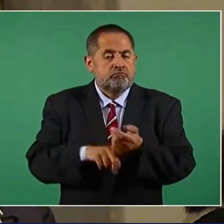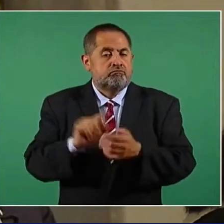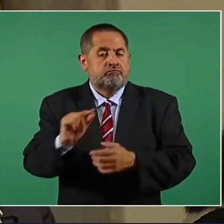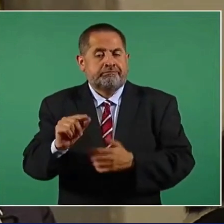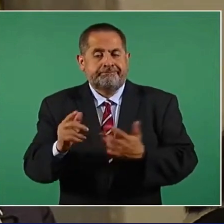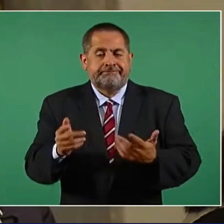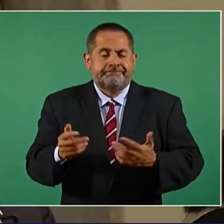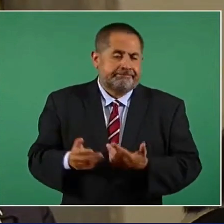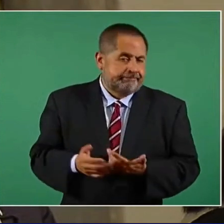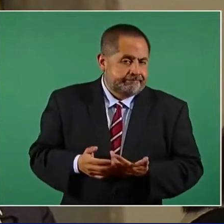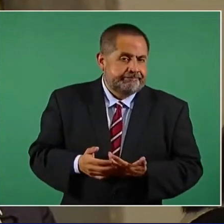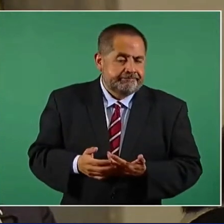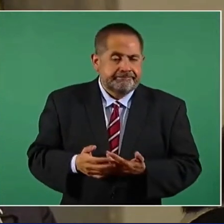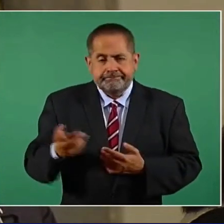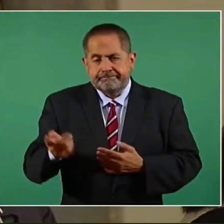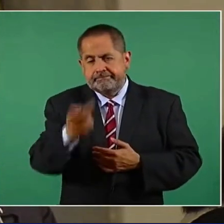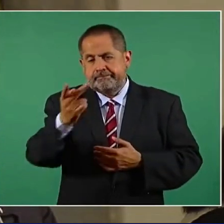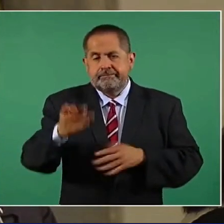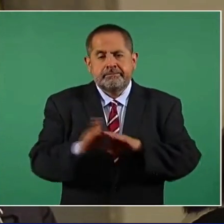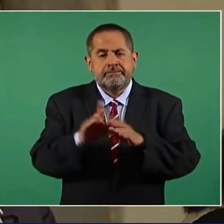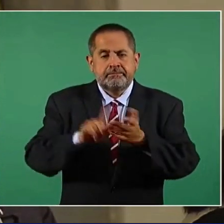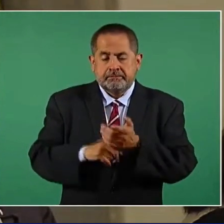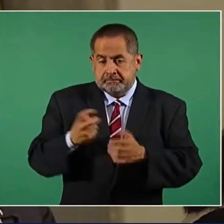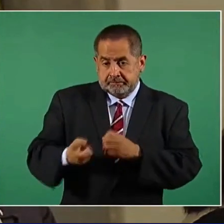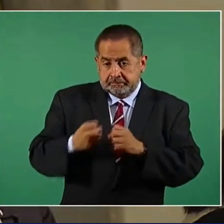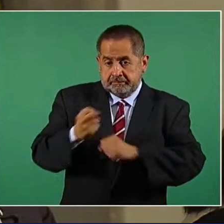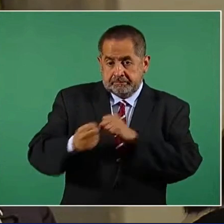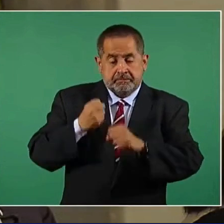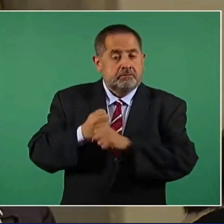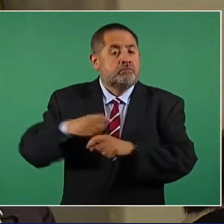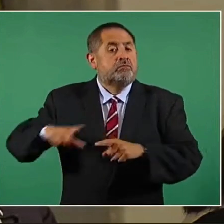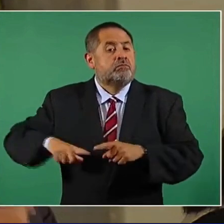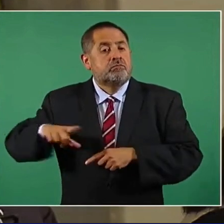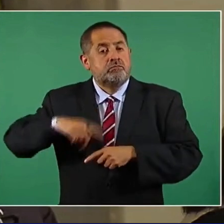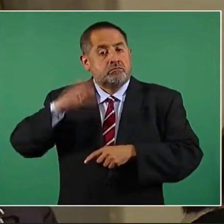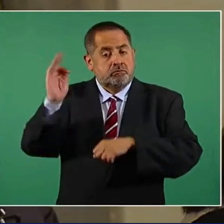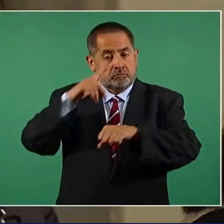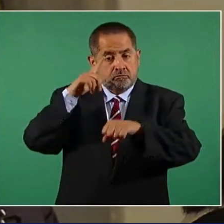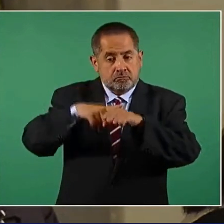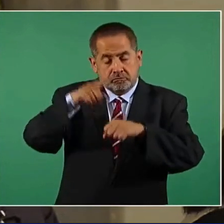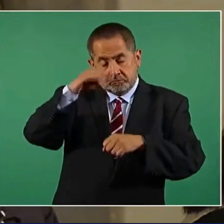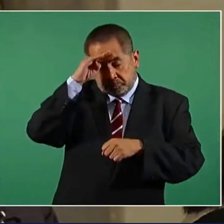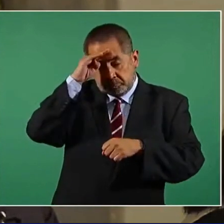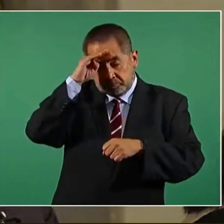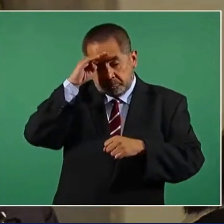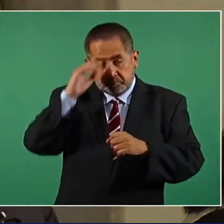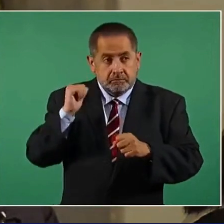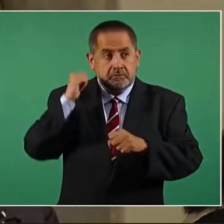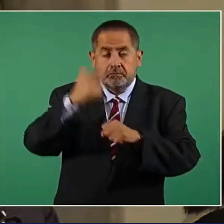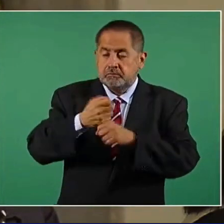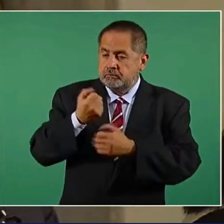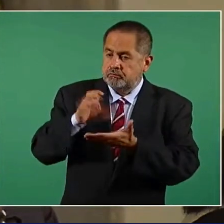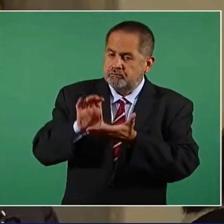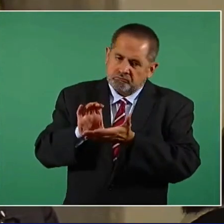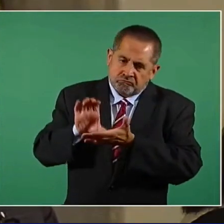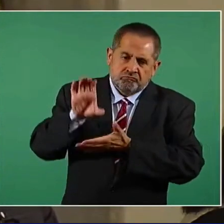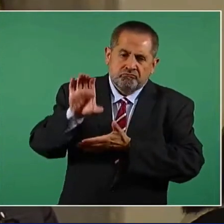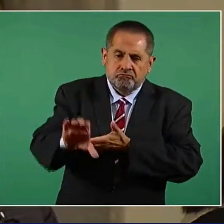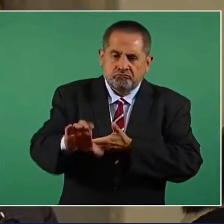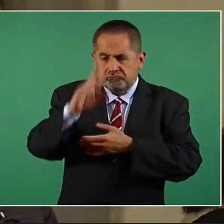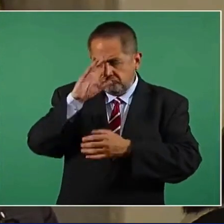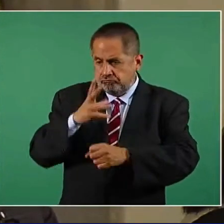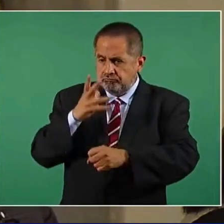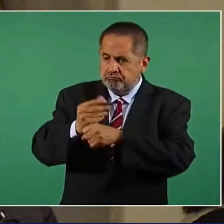pregunta es, señor presidente, ¿este año tiene el gobierno que usted representa programada alguna inversión para corregir